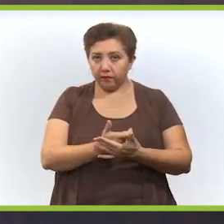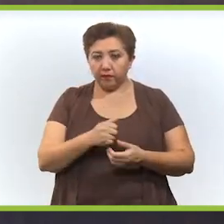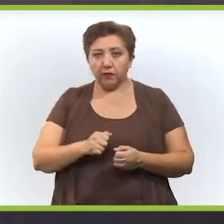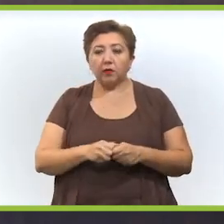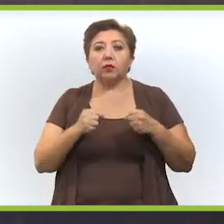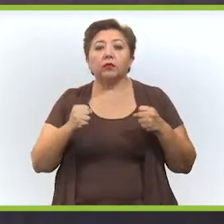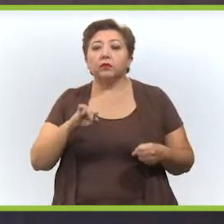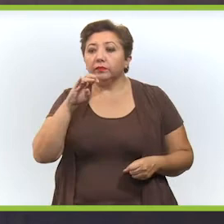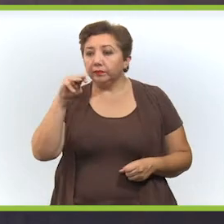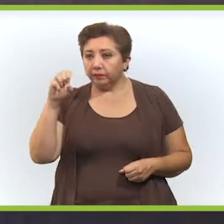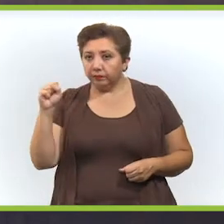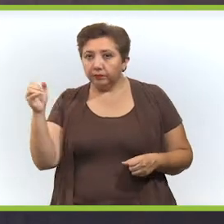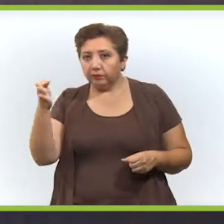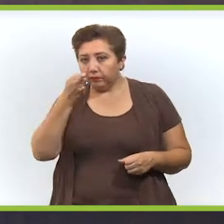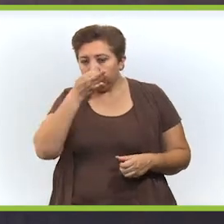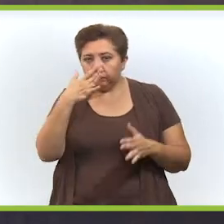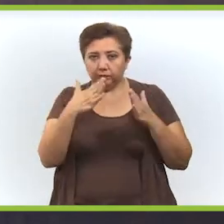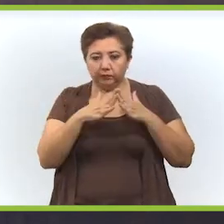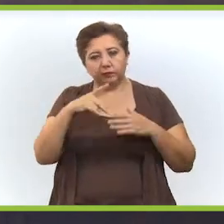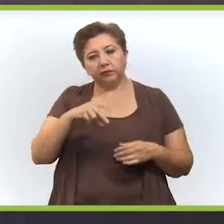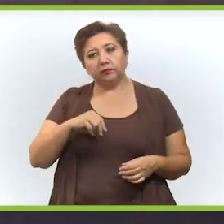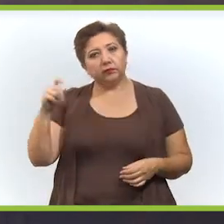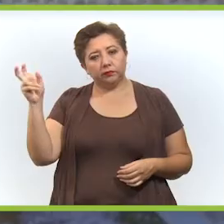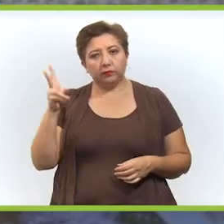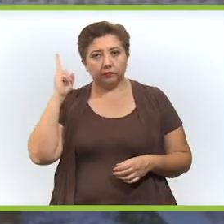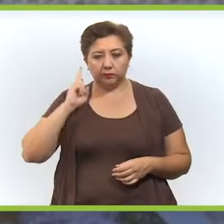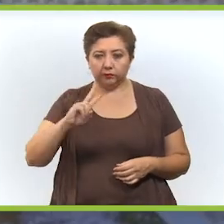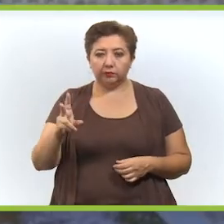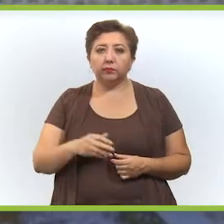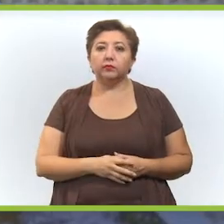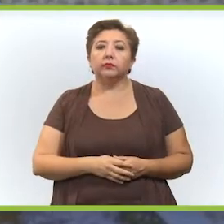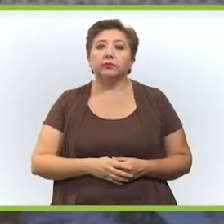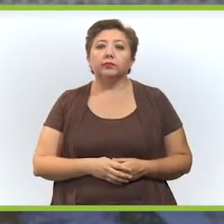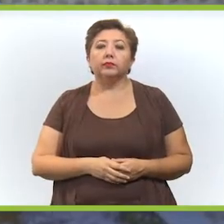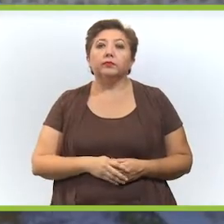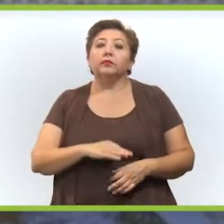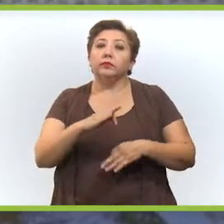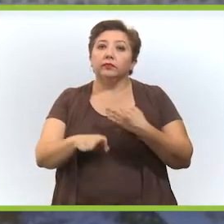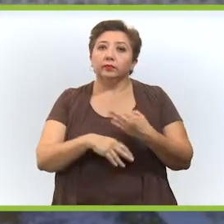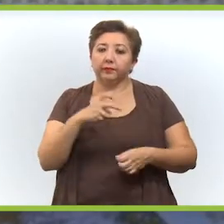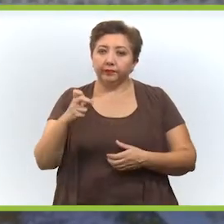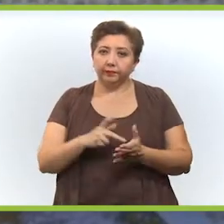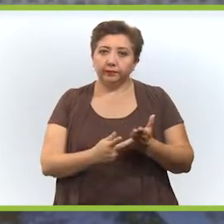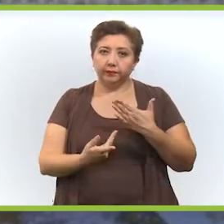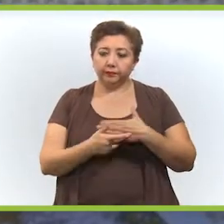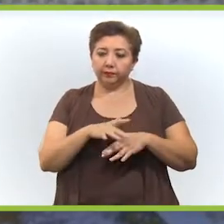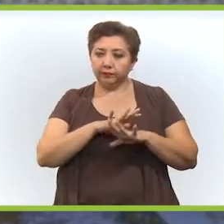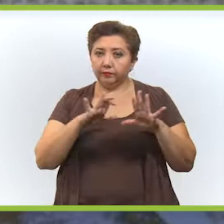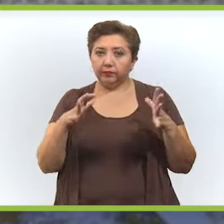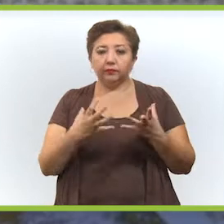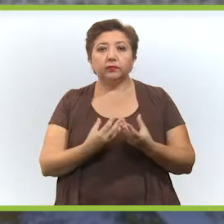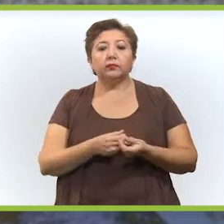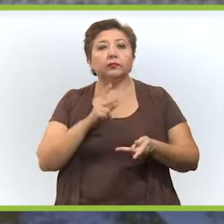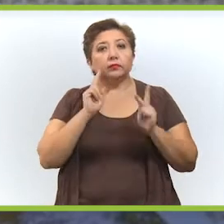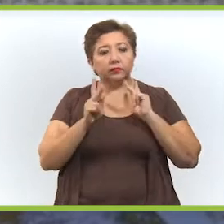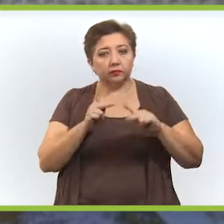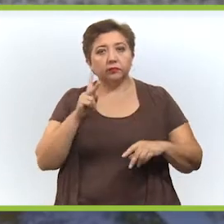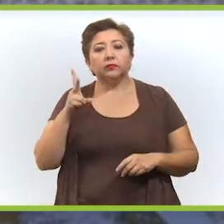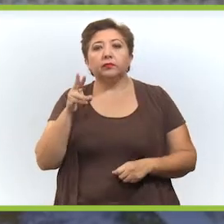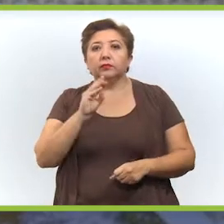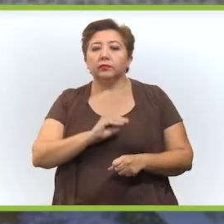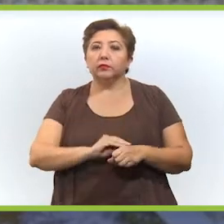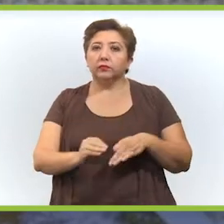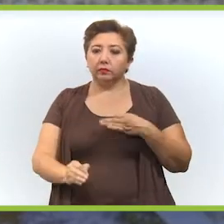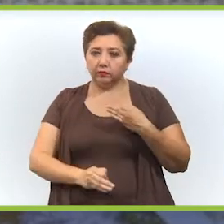con seguridad social y cerca de su municipio para que no tenga que estar viajando. A todos estos proyectos de los que ya estamos platicando, también se suman todas